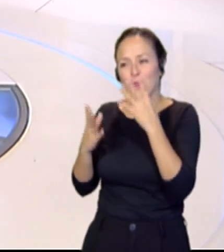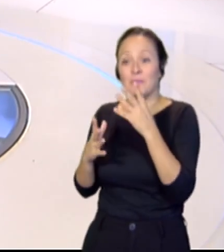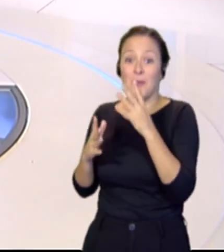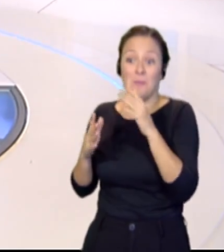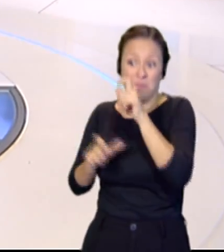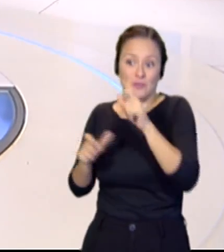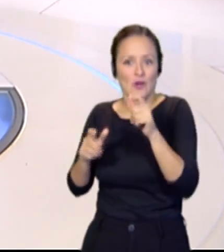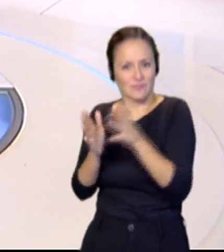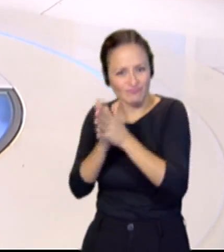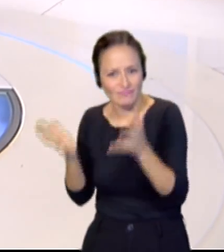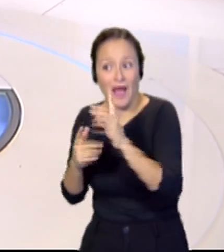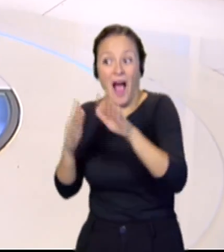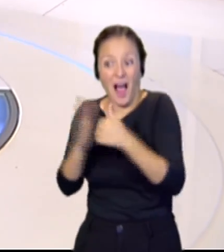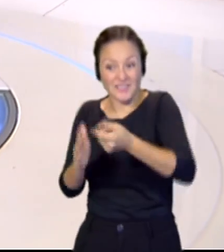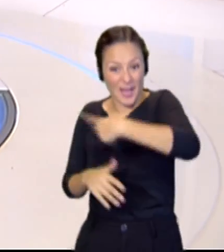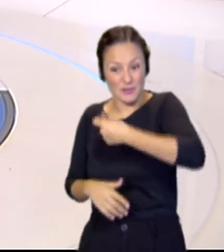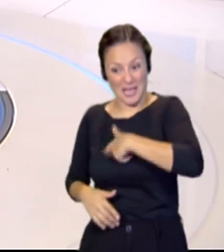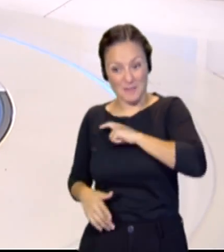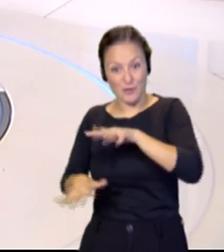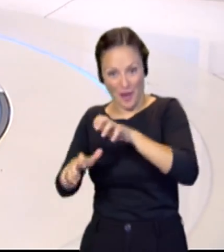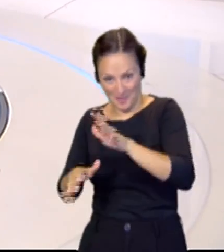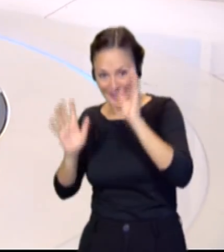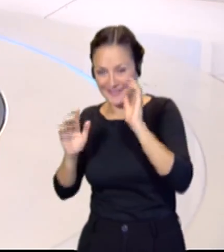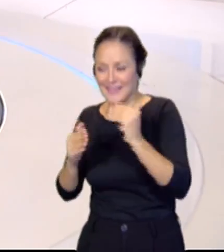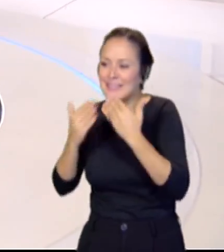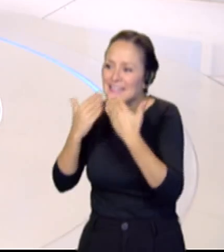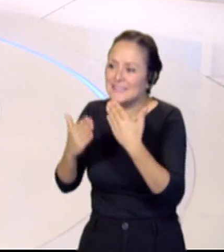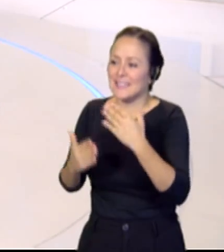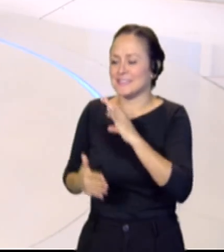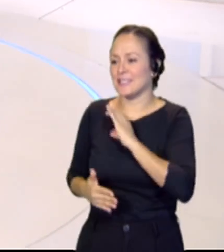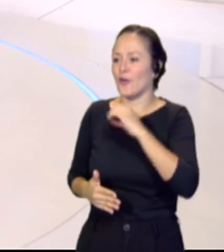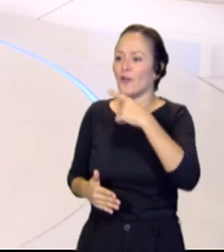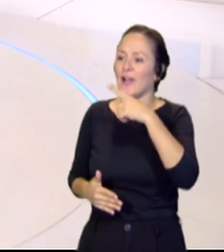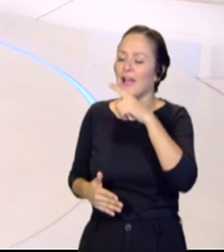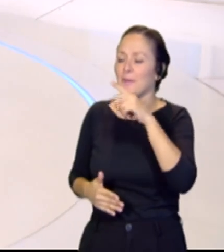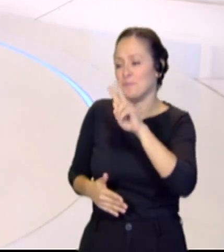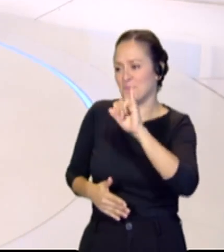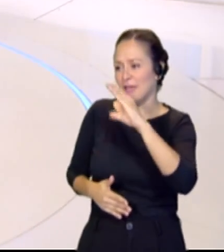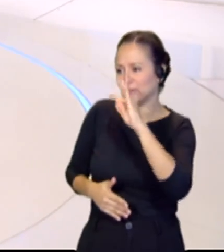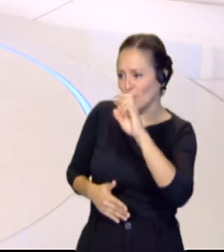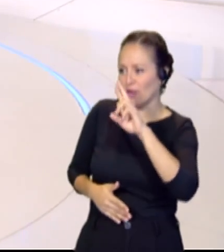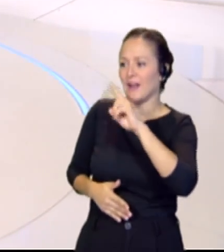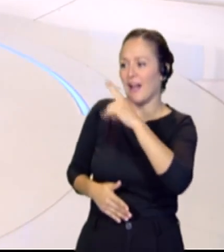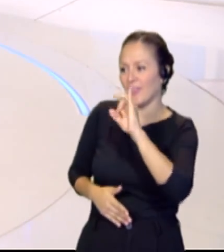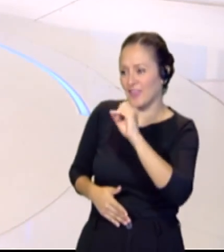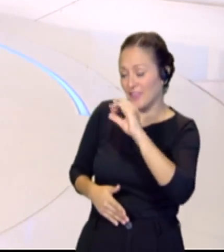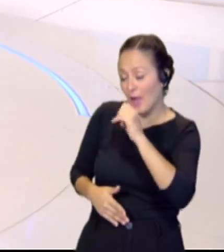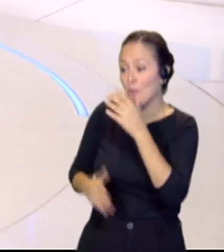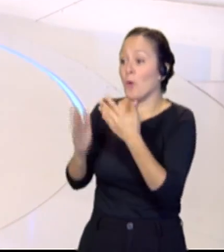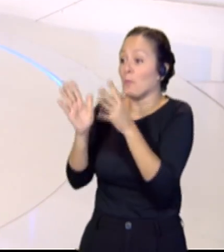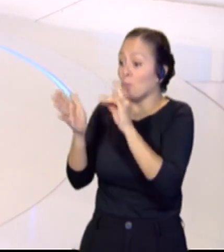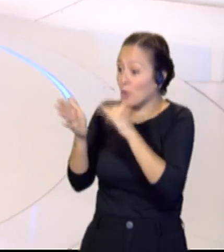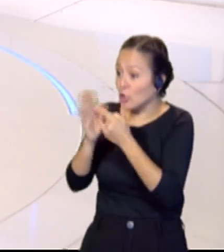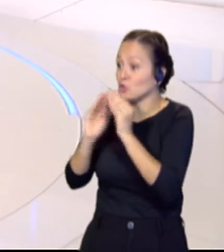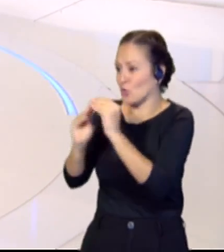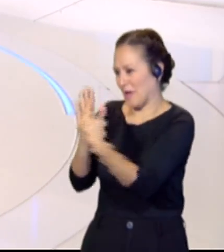español. Víctor García, muchísimas gracias por habernos contado en qué consiste el proyecto Tierra Firme y enhorabuena. Gracias, buenos días. Gracias a ustedes